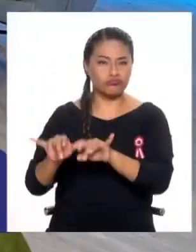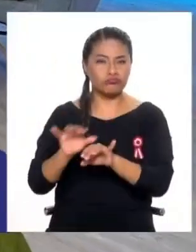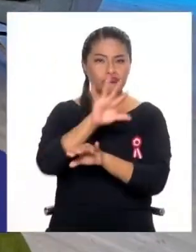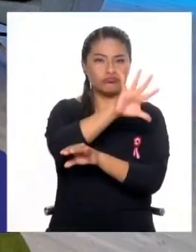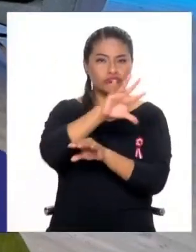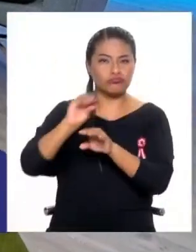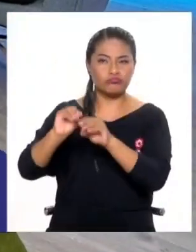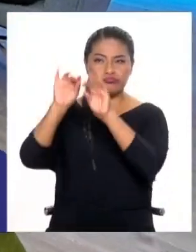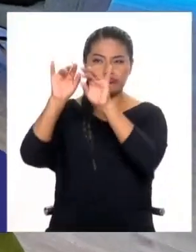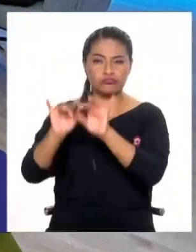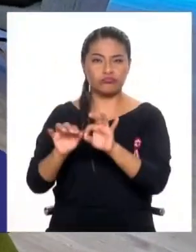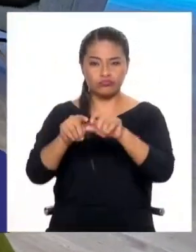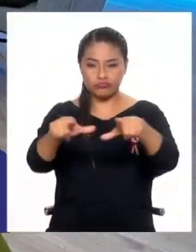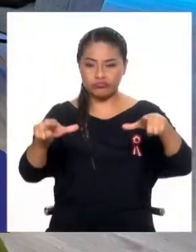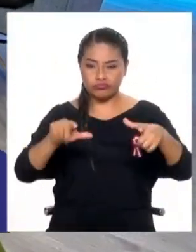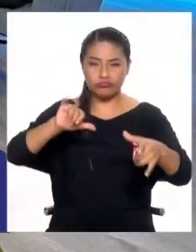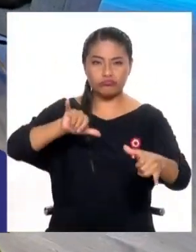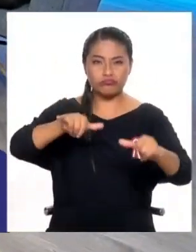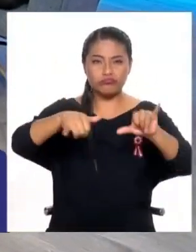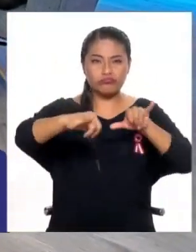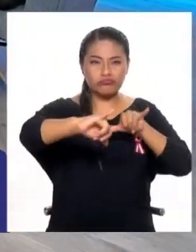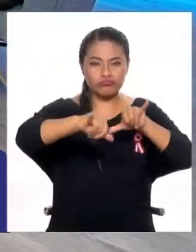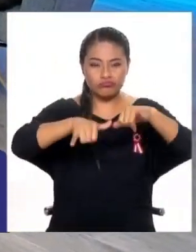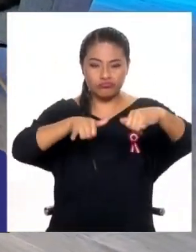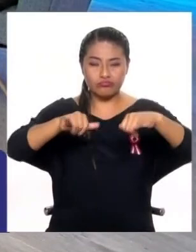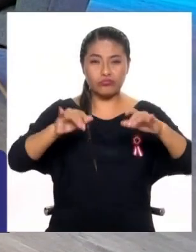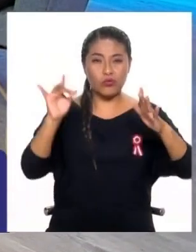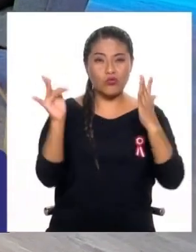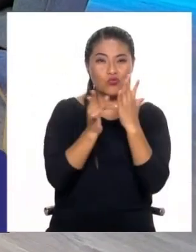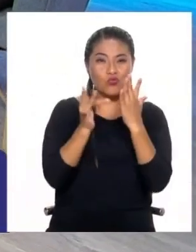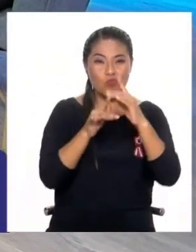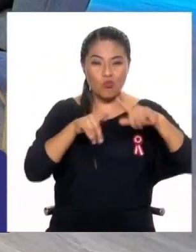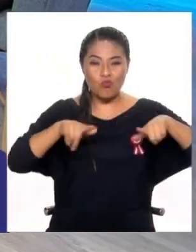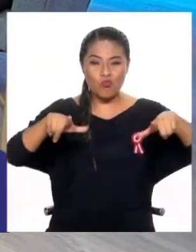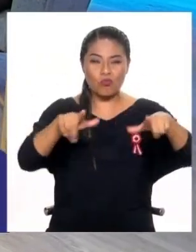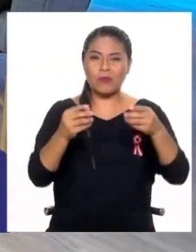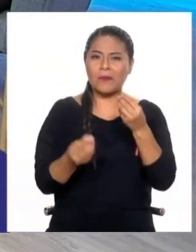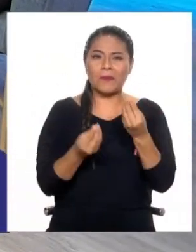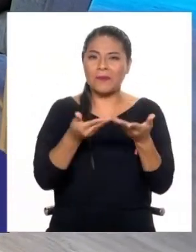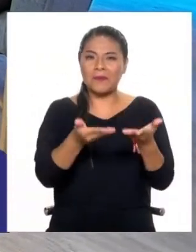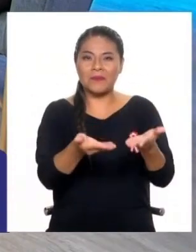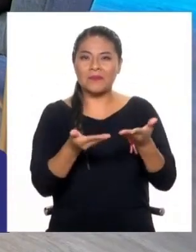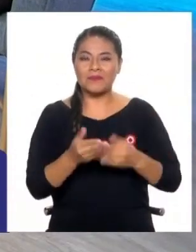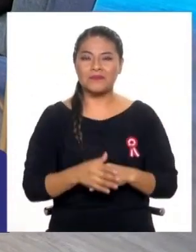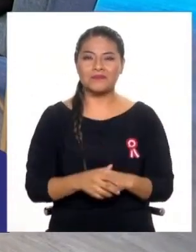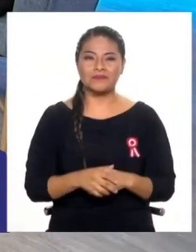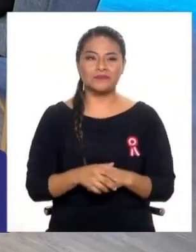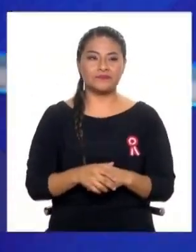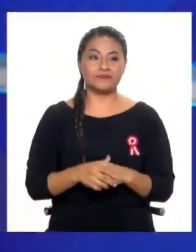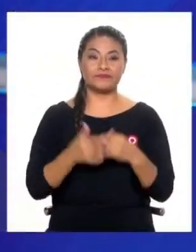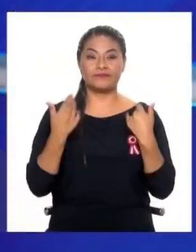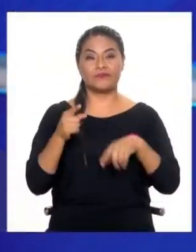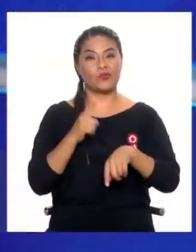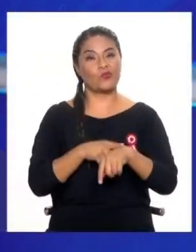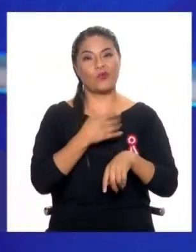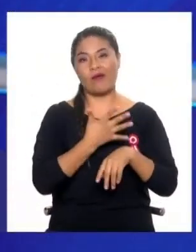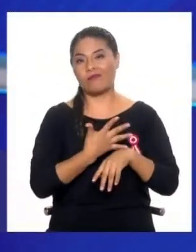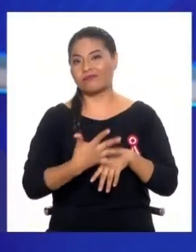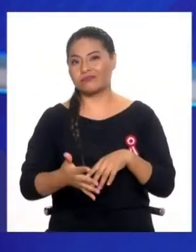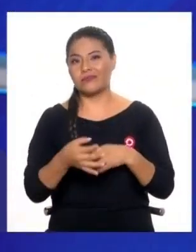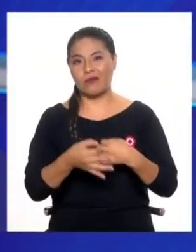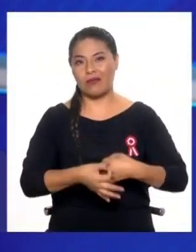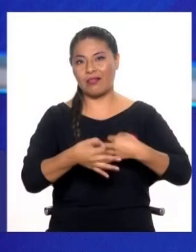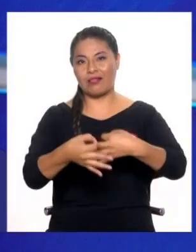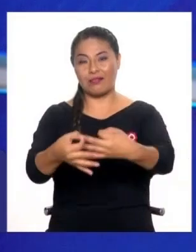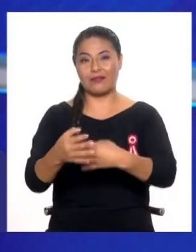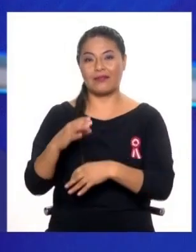de demarcación específica, en fin. ¿Qué ha pasado? ¿Hay un catástrofo? ¿Cómo es la situación? Bueno, en el Perú estamos megatrazados a nivel catastral.